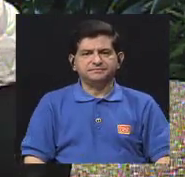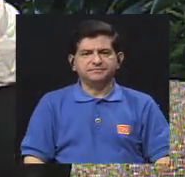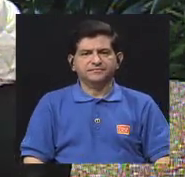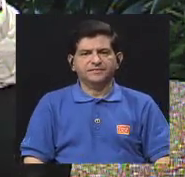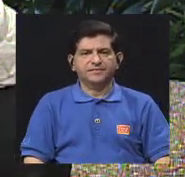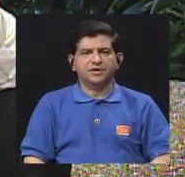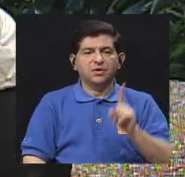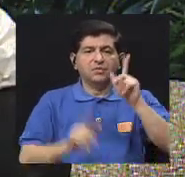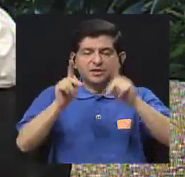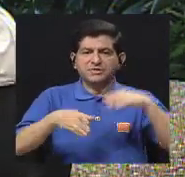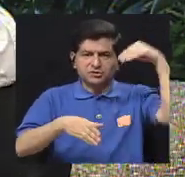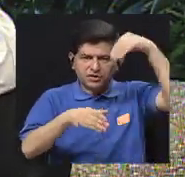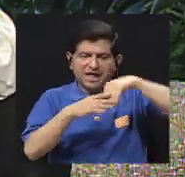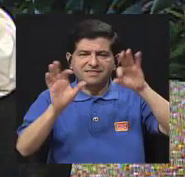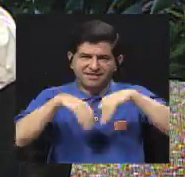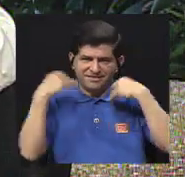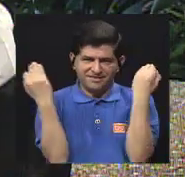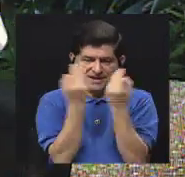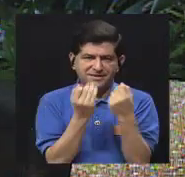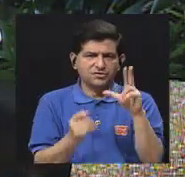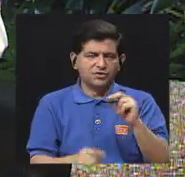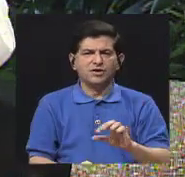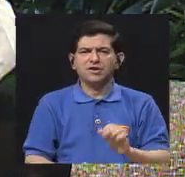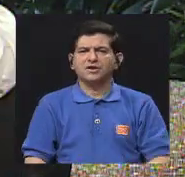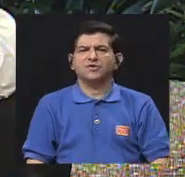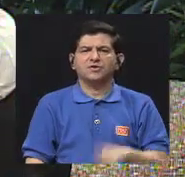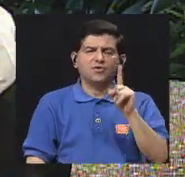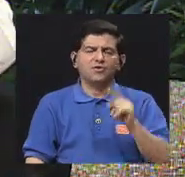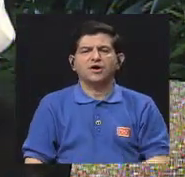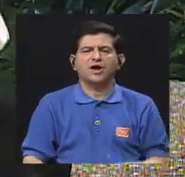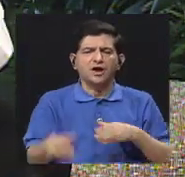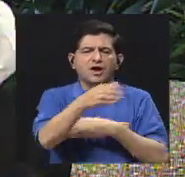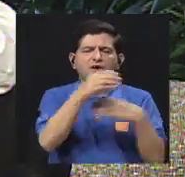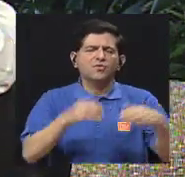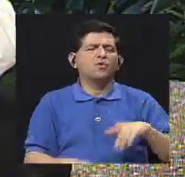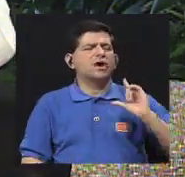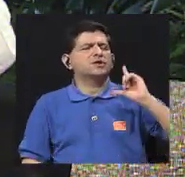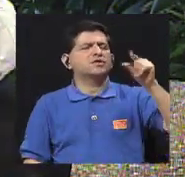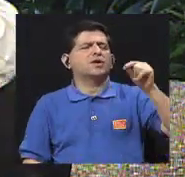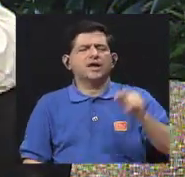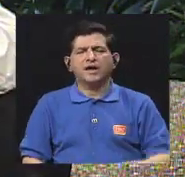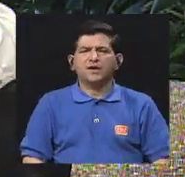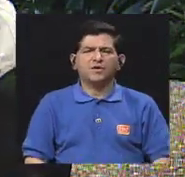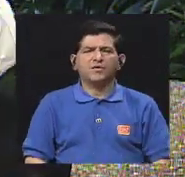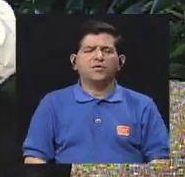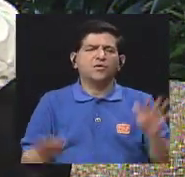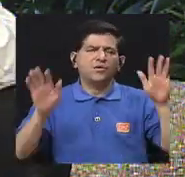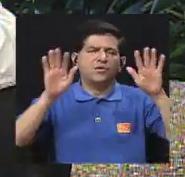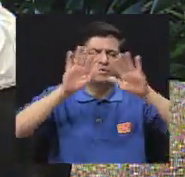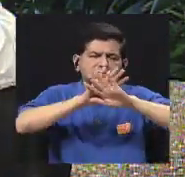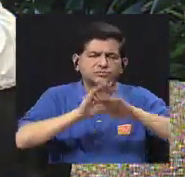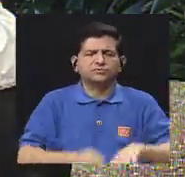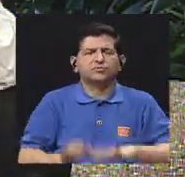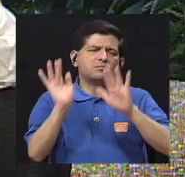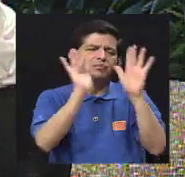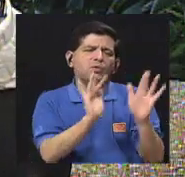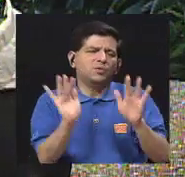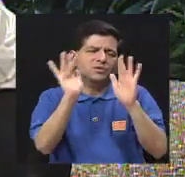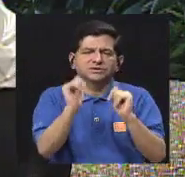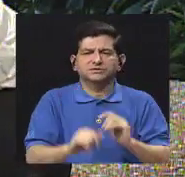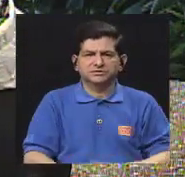una más de la familia y no ponerlo en el cuarto más al fondo o más oscuro que por osito y